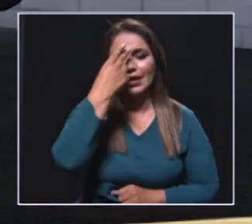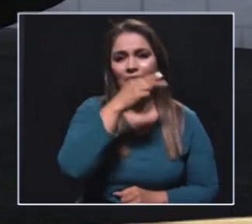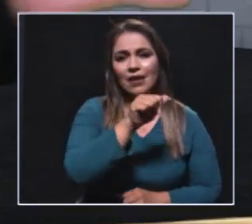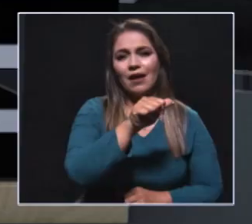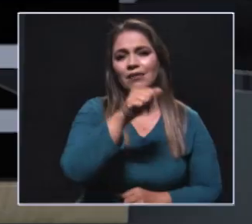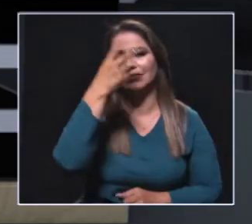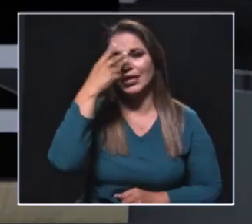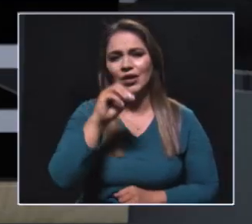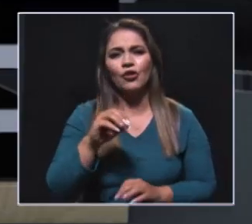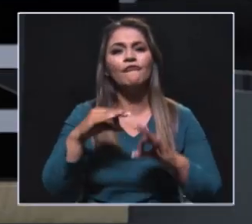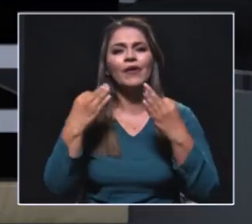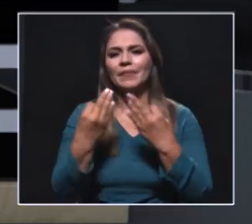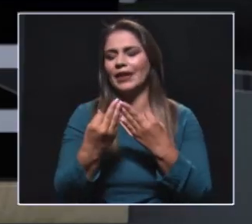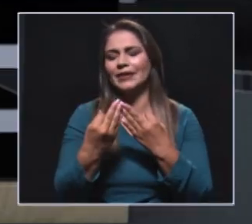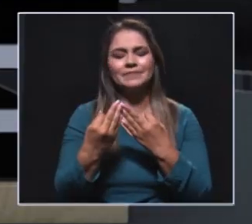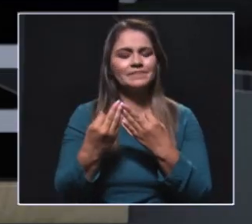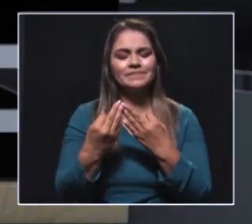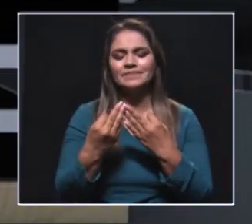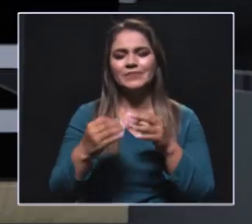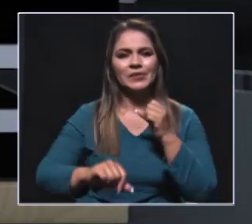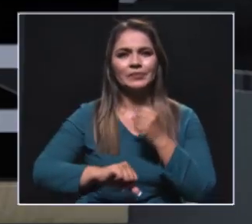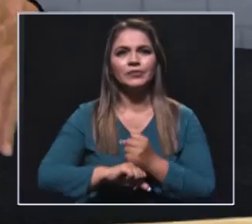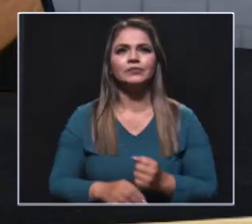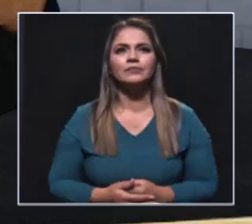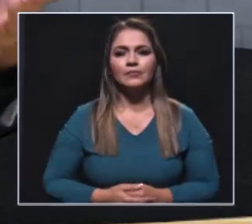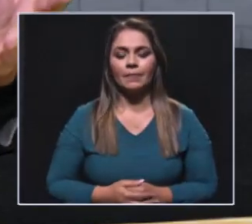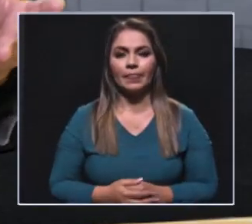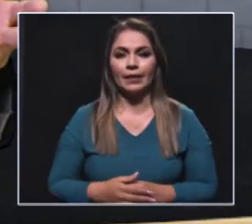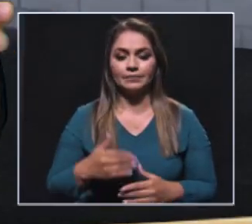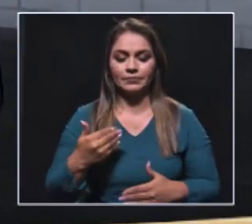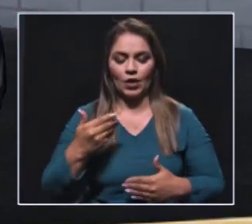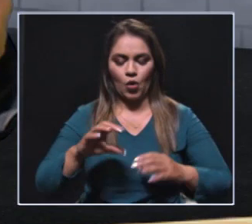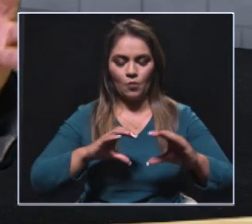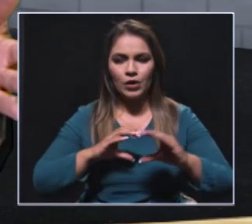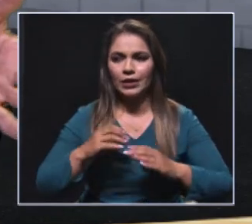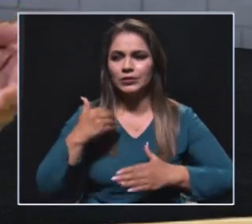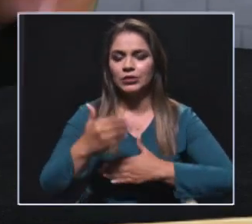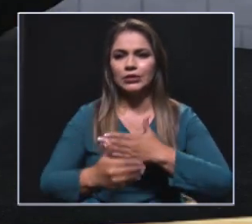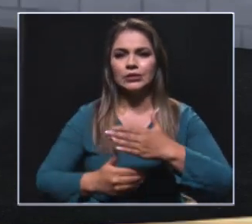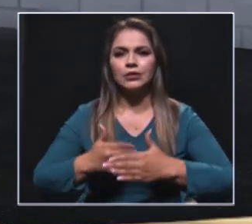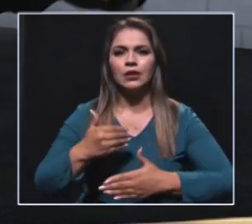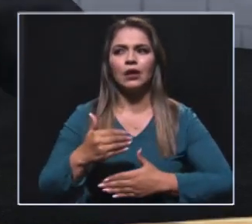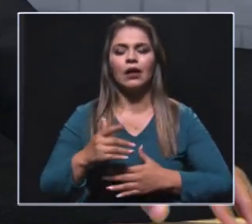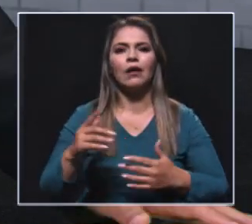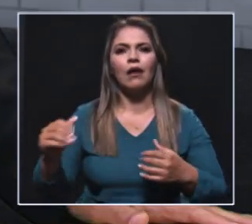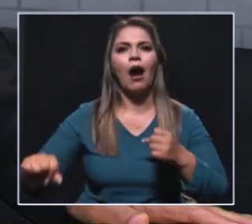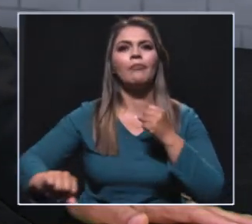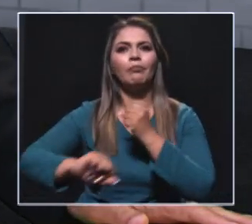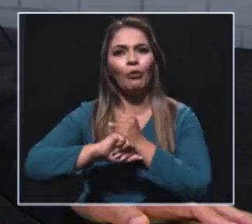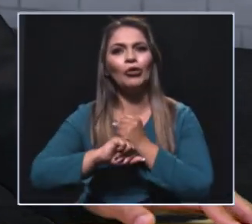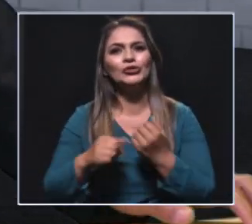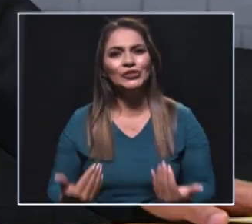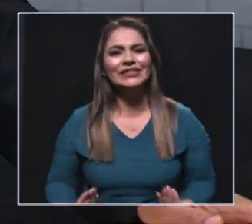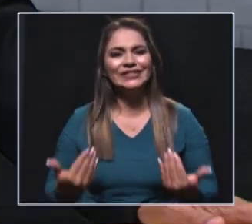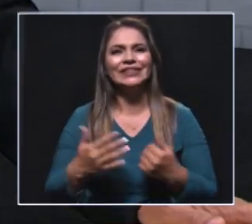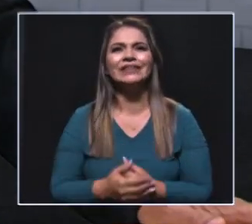hijo, cualquier familiar es lo más cercano, pero luego cuando empieza todo lo de la comunicación y de manera muy asertiva, se van convirtiendo inclusive en los